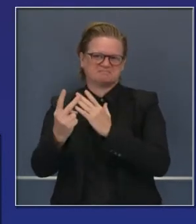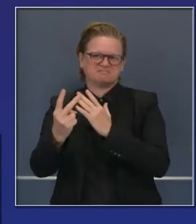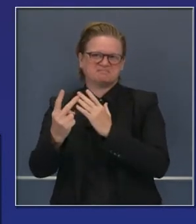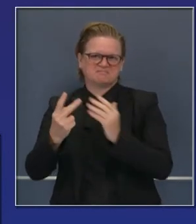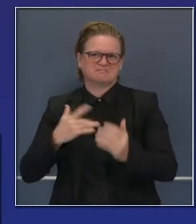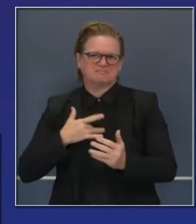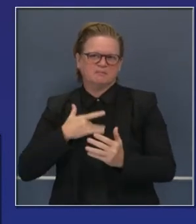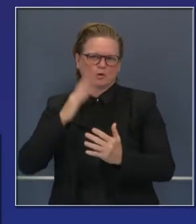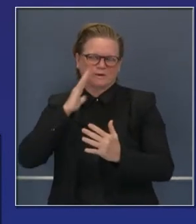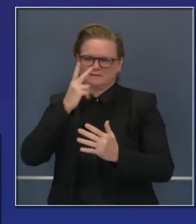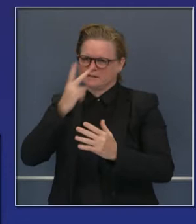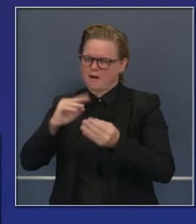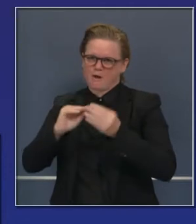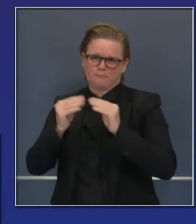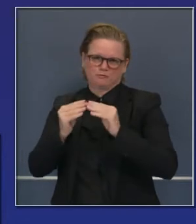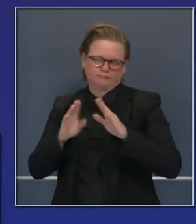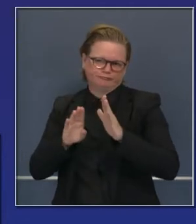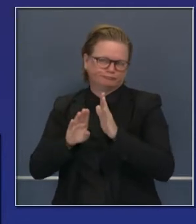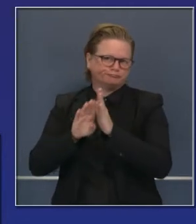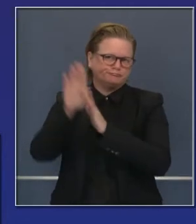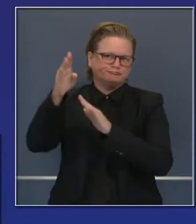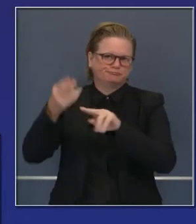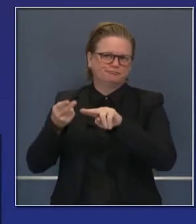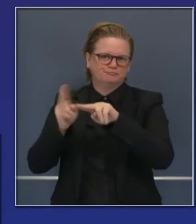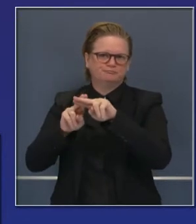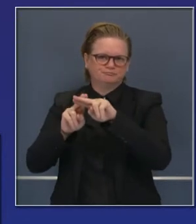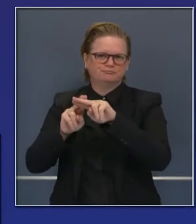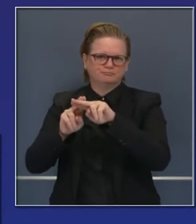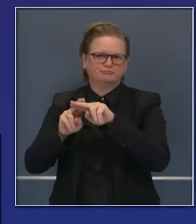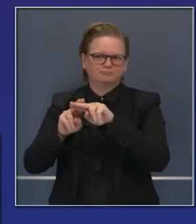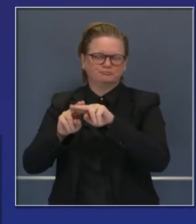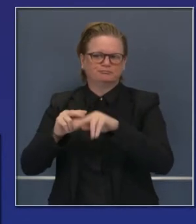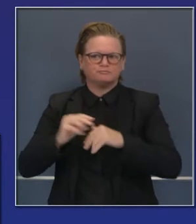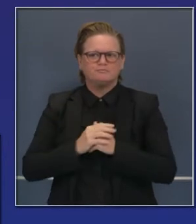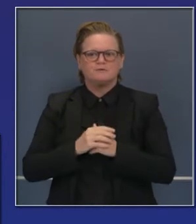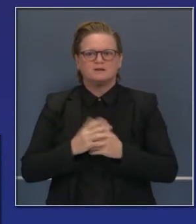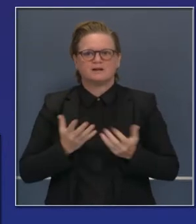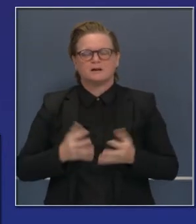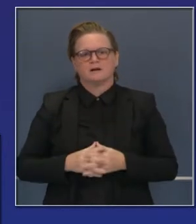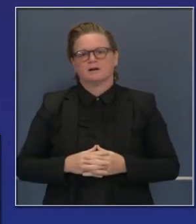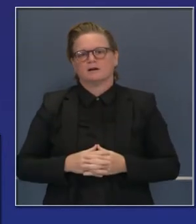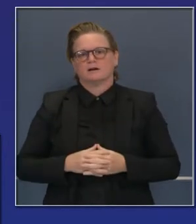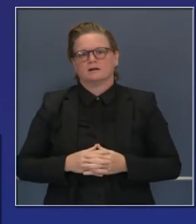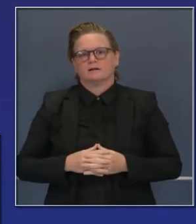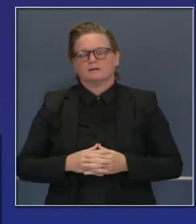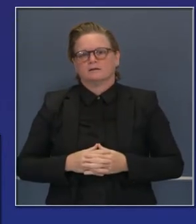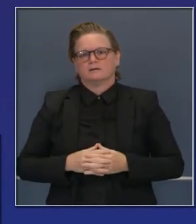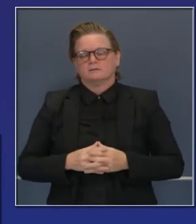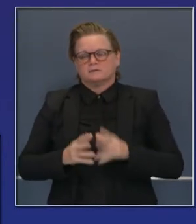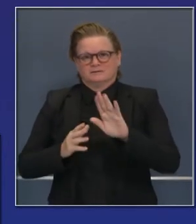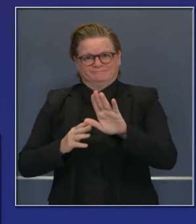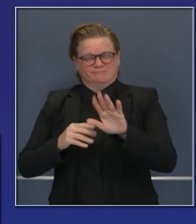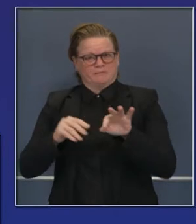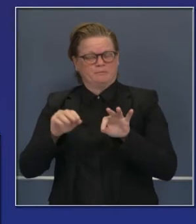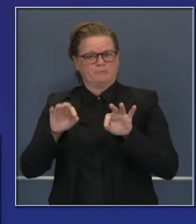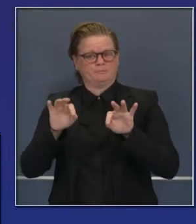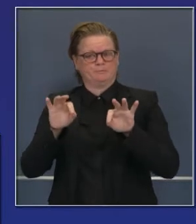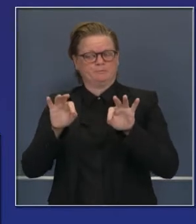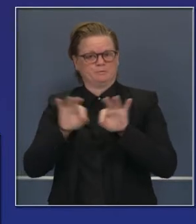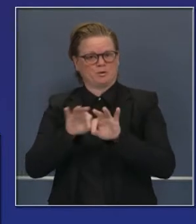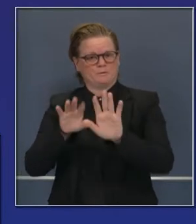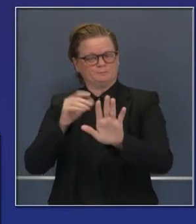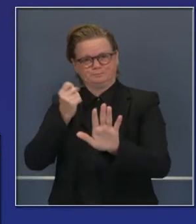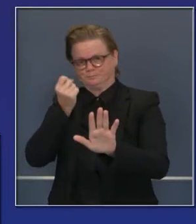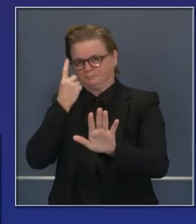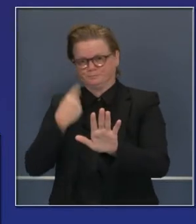contra esas actividades y reuniones, que veremos un incremento en los casos. Es importante